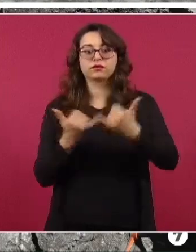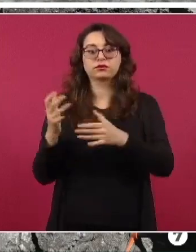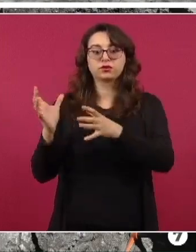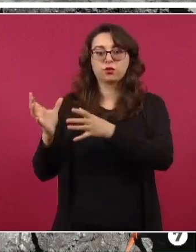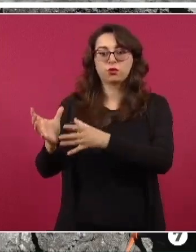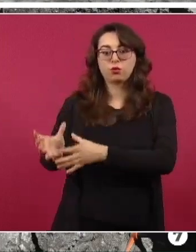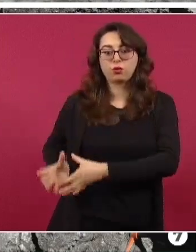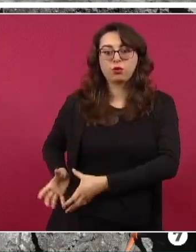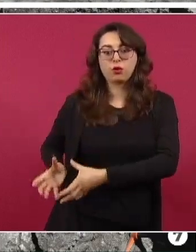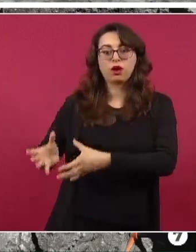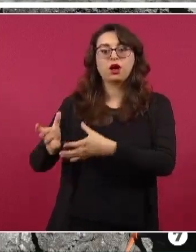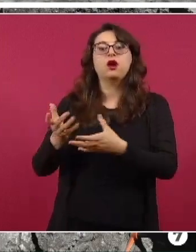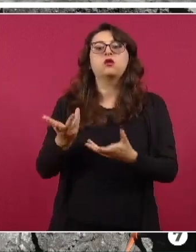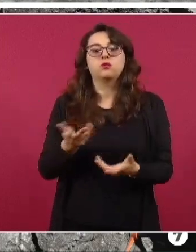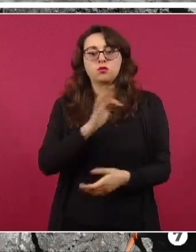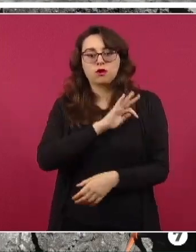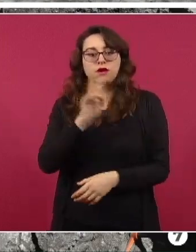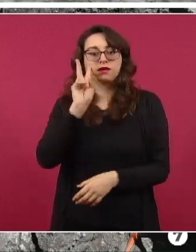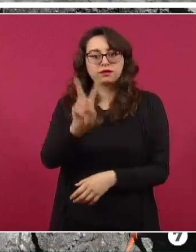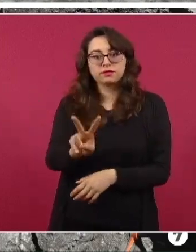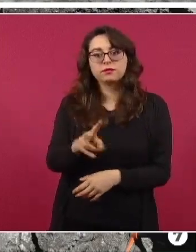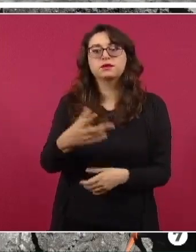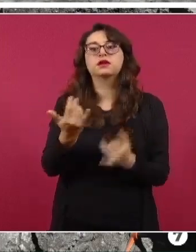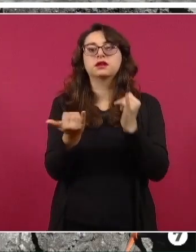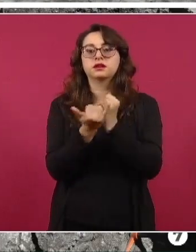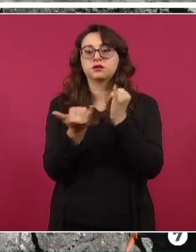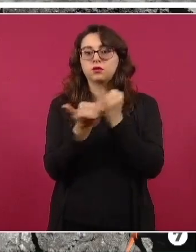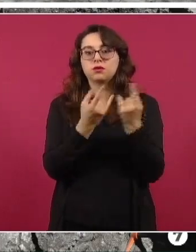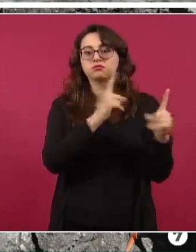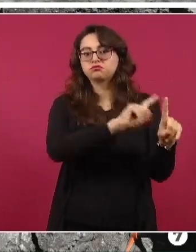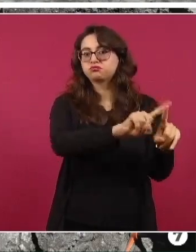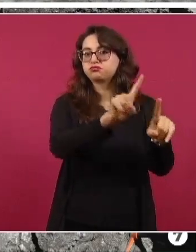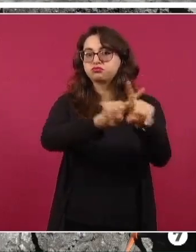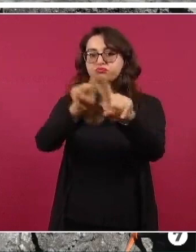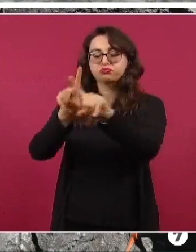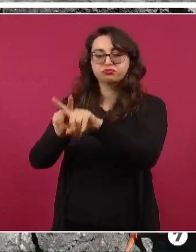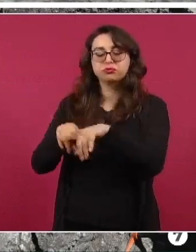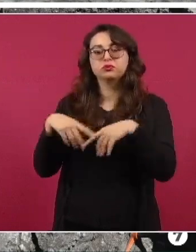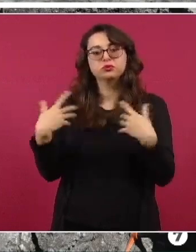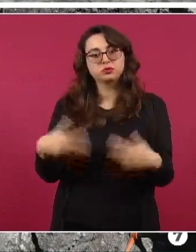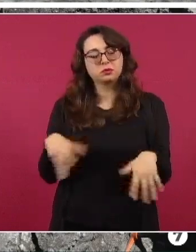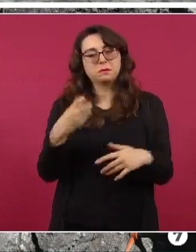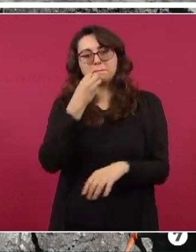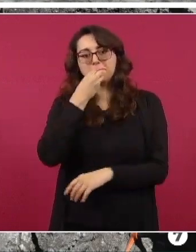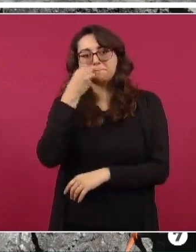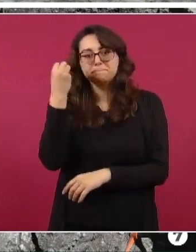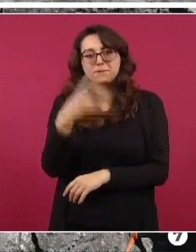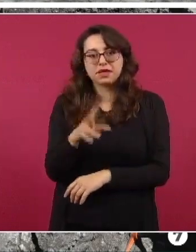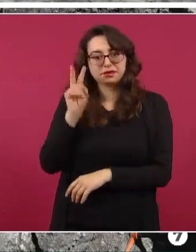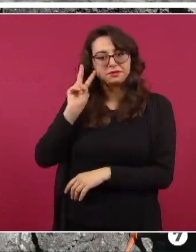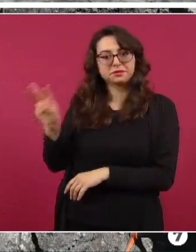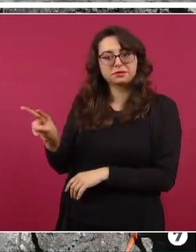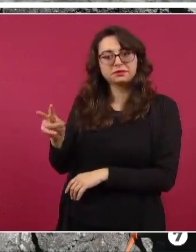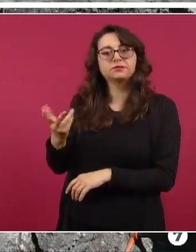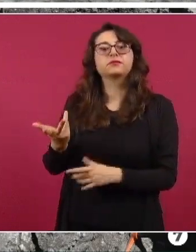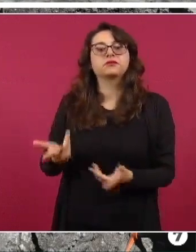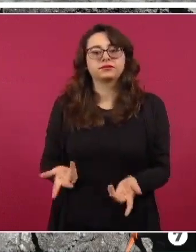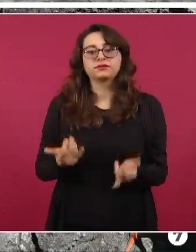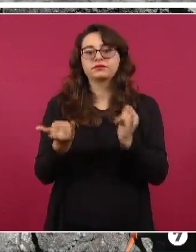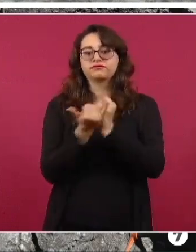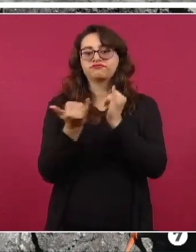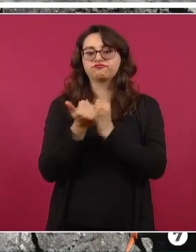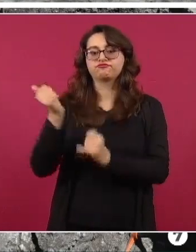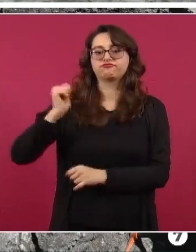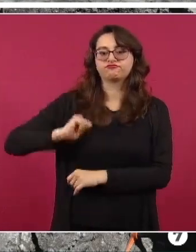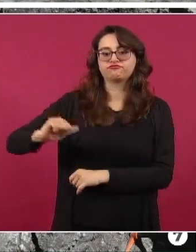en la lámina y otras estructuras en donde hemos podido recuperar también ofrendas